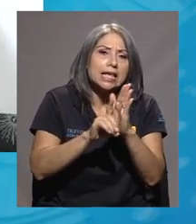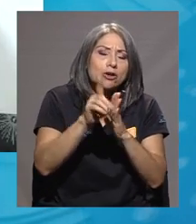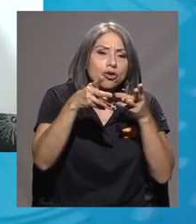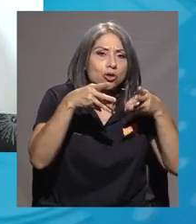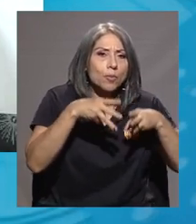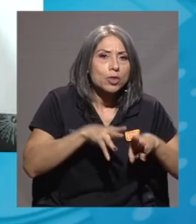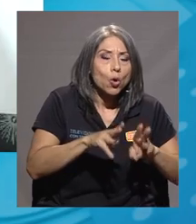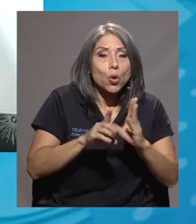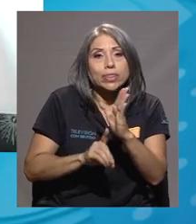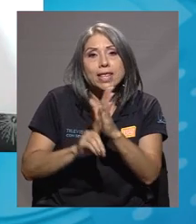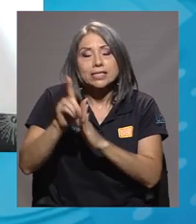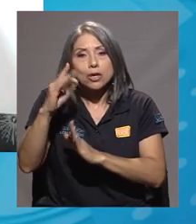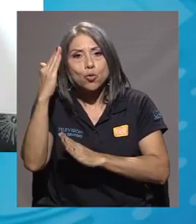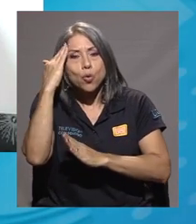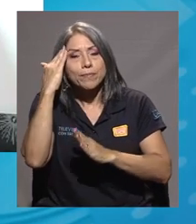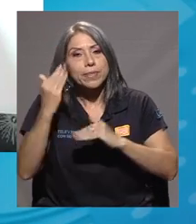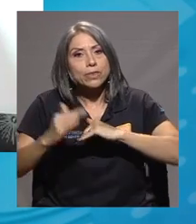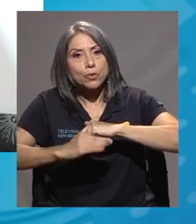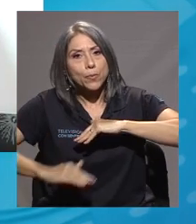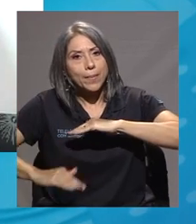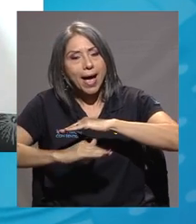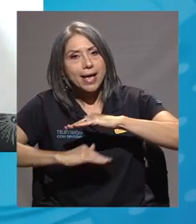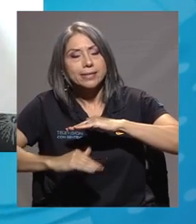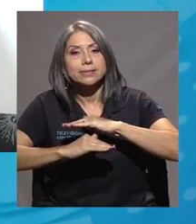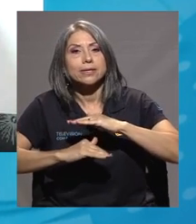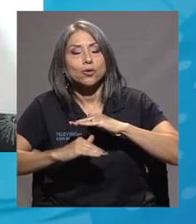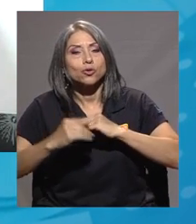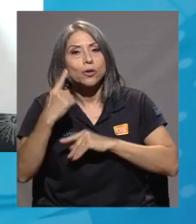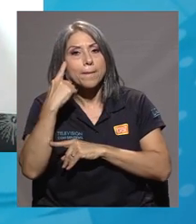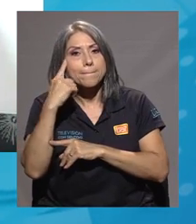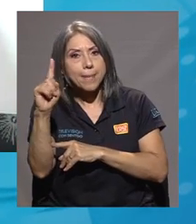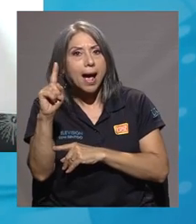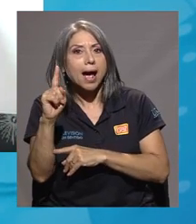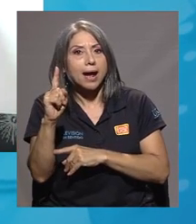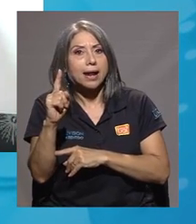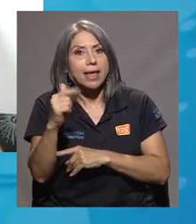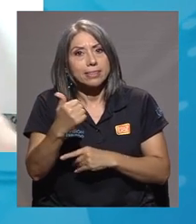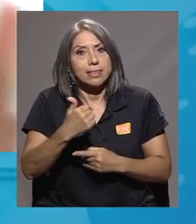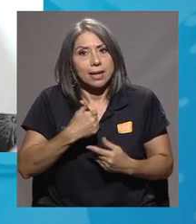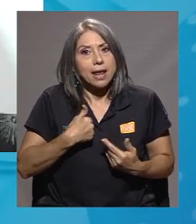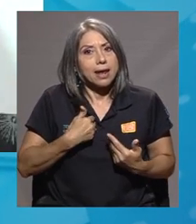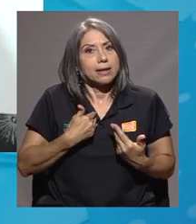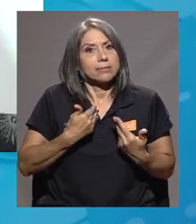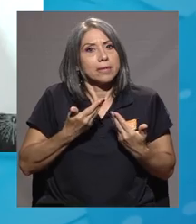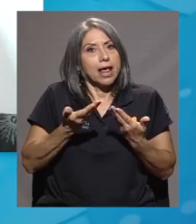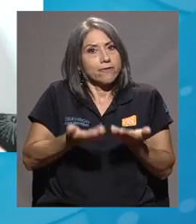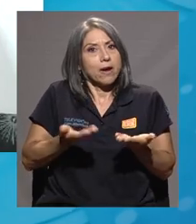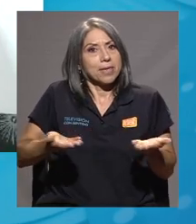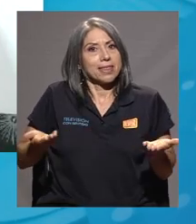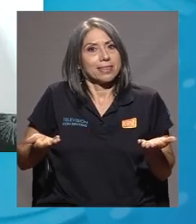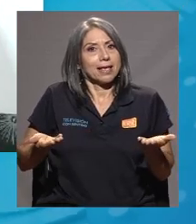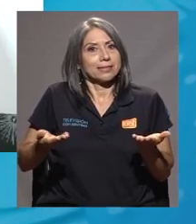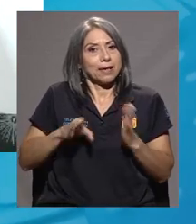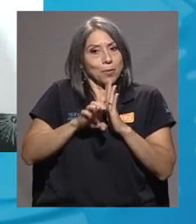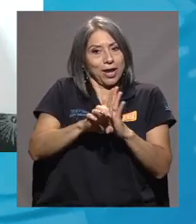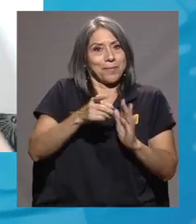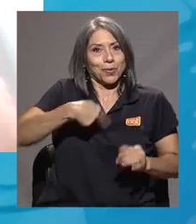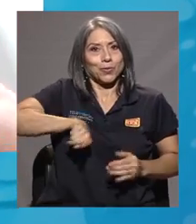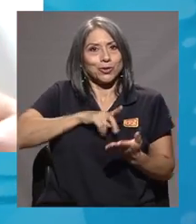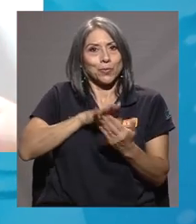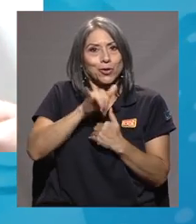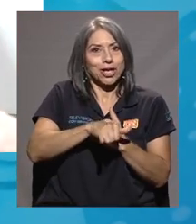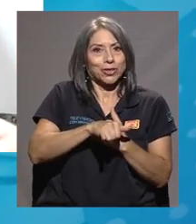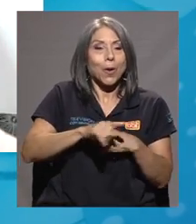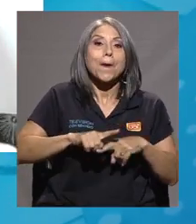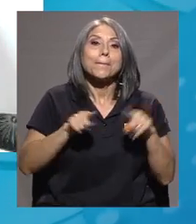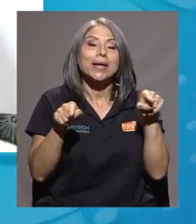metodologías o conocimientos básicos, precisamente para tener las herramientas en el caso de nuestro proyecto, pero